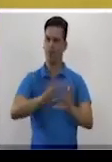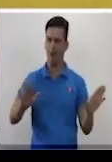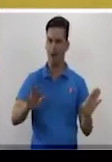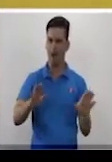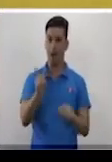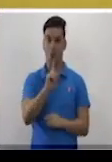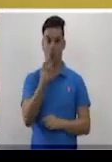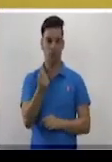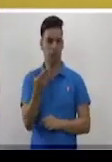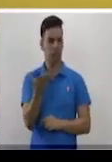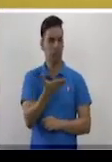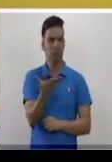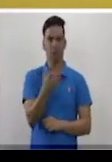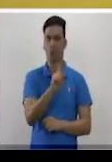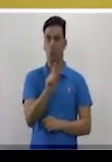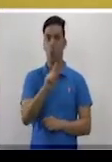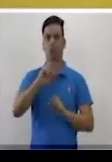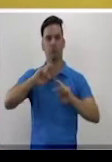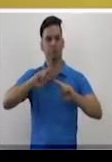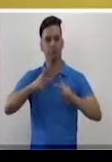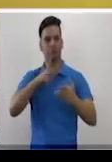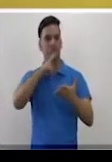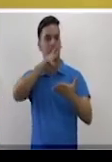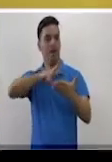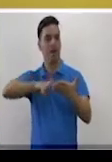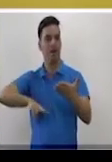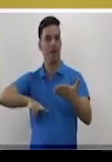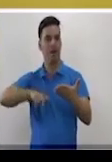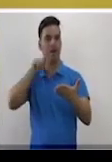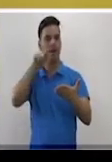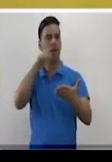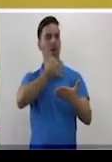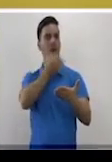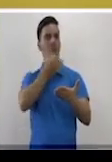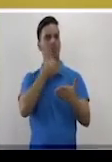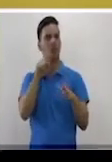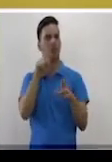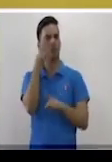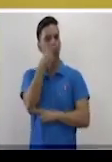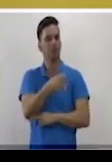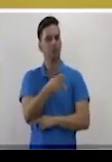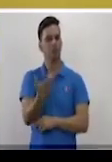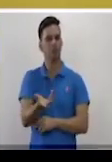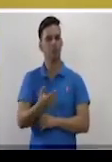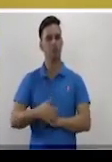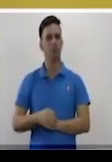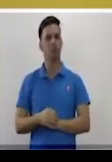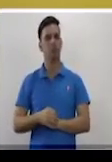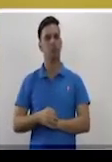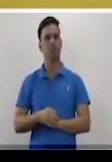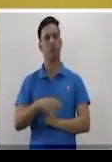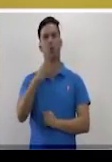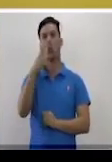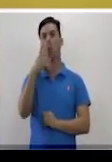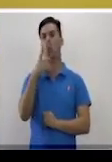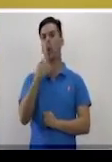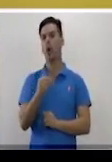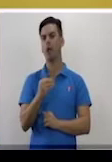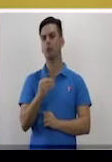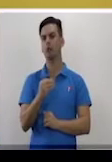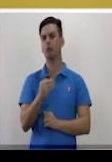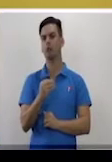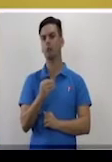ejercicio. Fíjate que el ejercicio nos hablaba de la amplitud de un ángulo